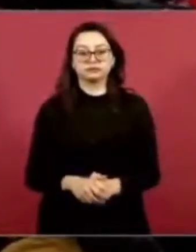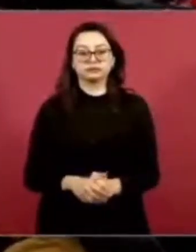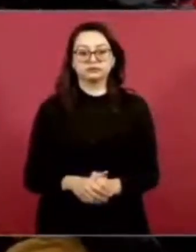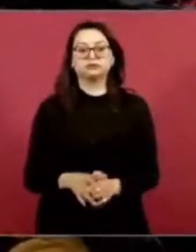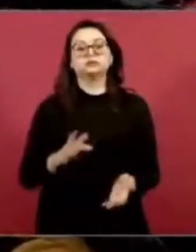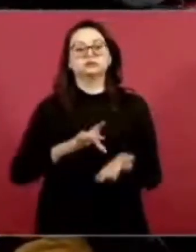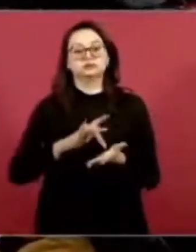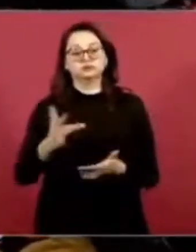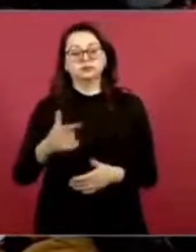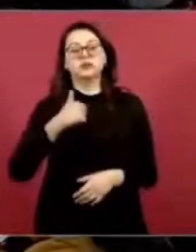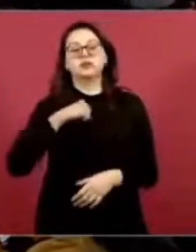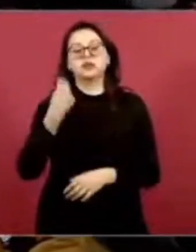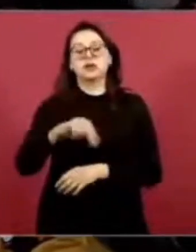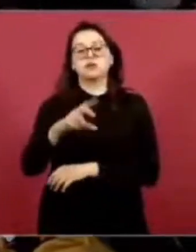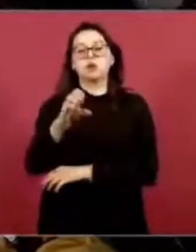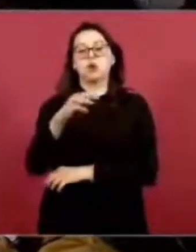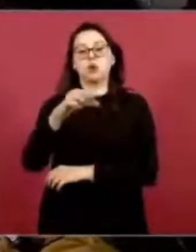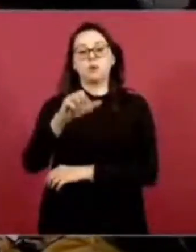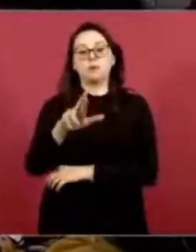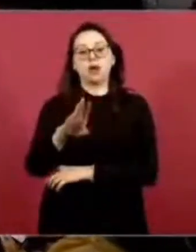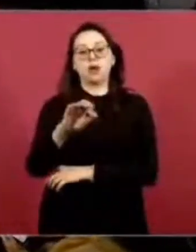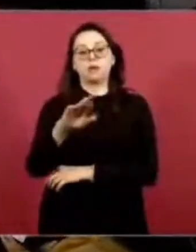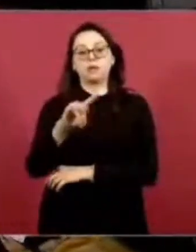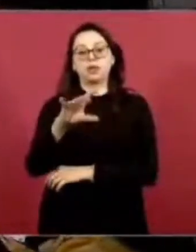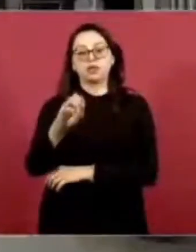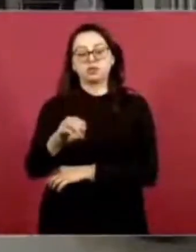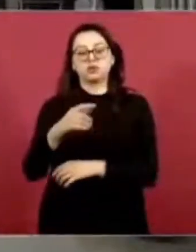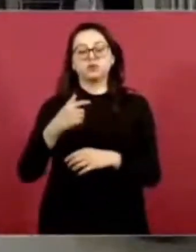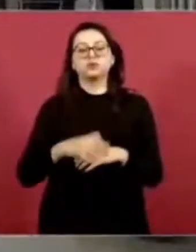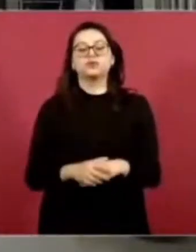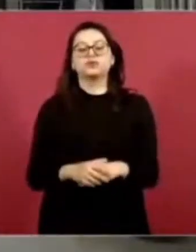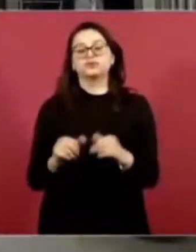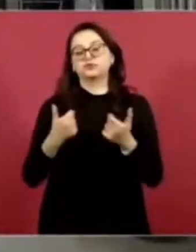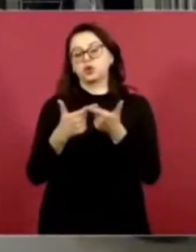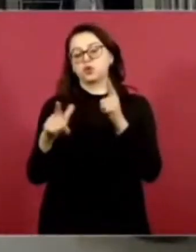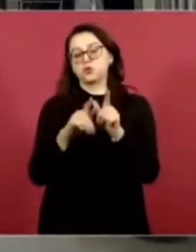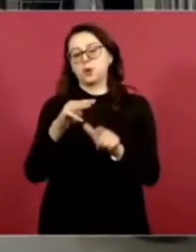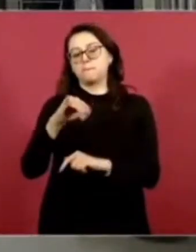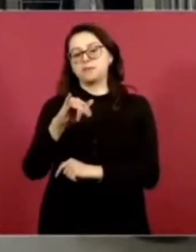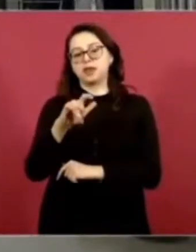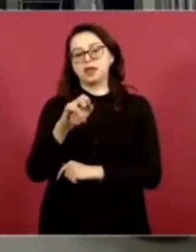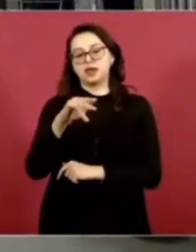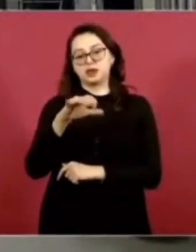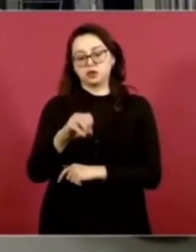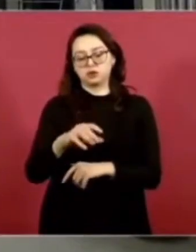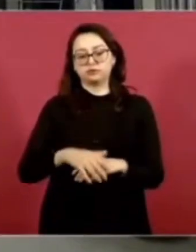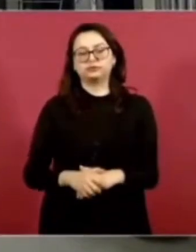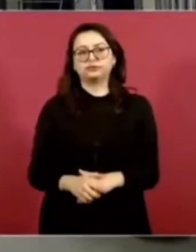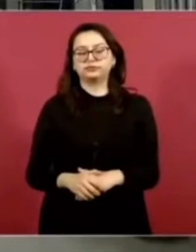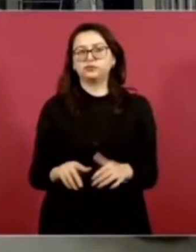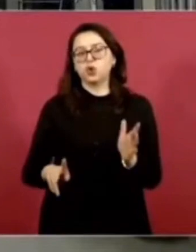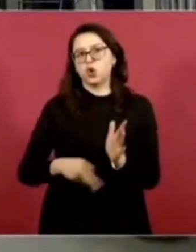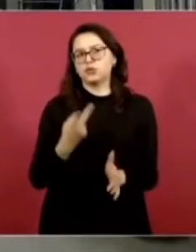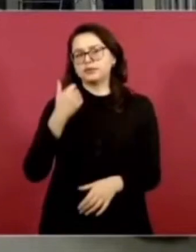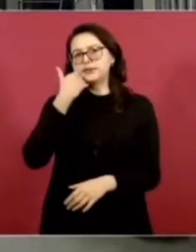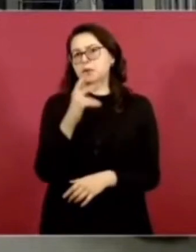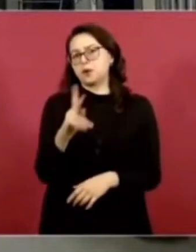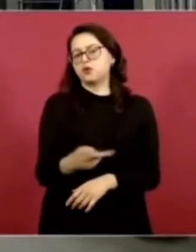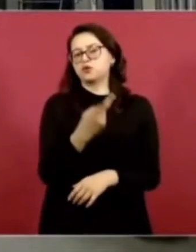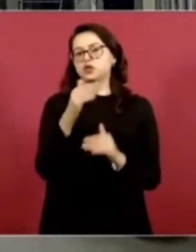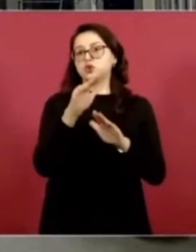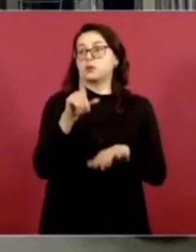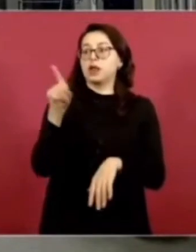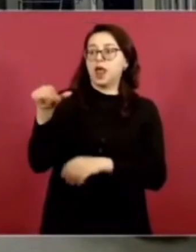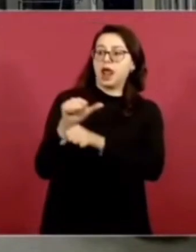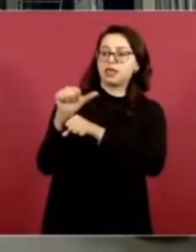Gracias. Omar Brito, de Grupo Milenio. Presidente, yo me regresaría un poco al tema de la elección de Argentina. Quisiera preguntarle qué se